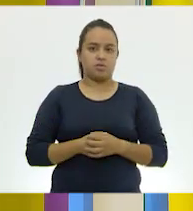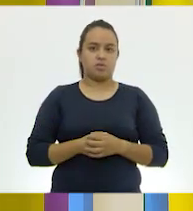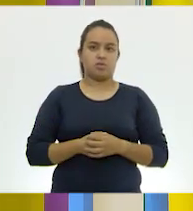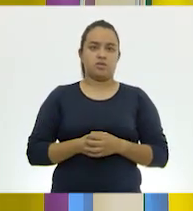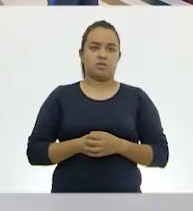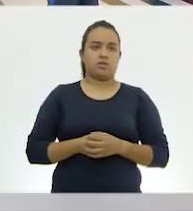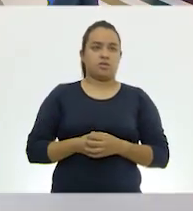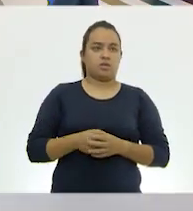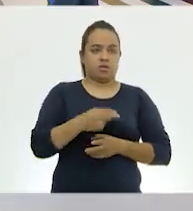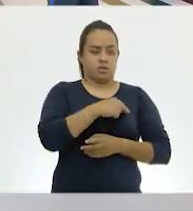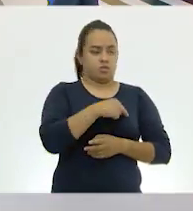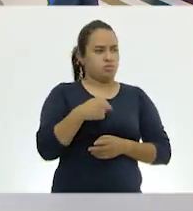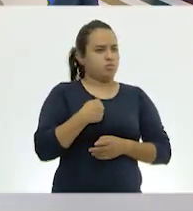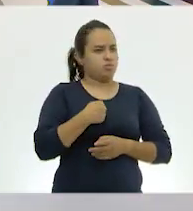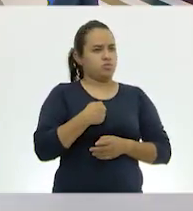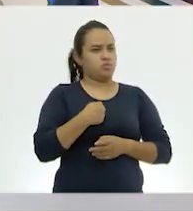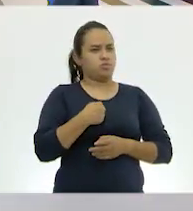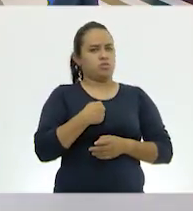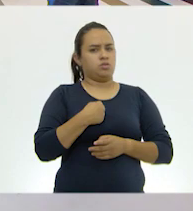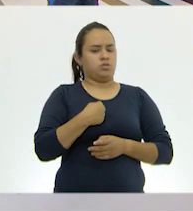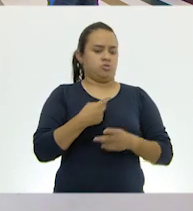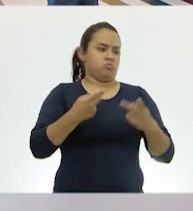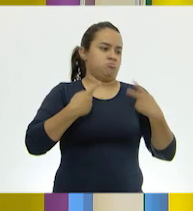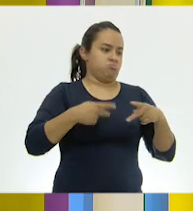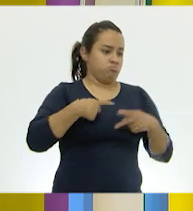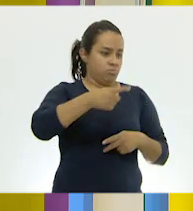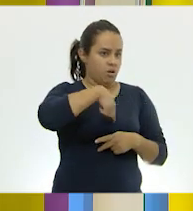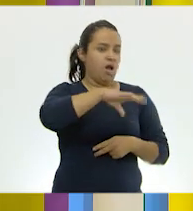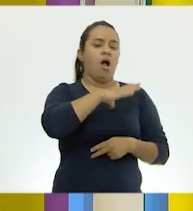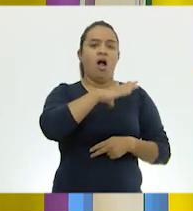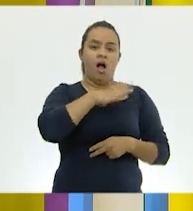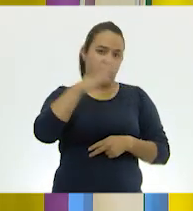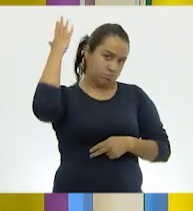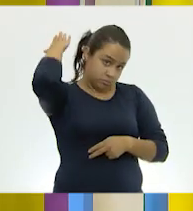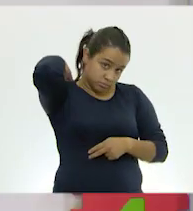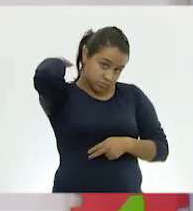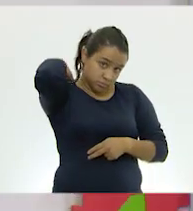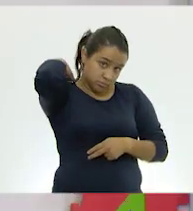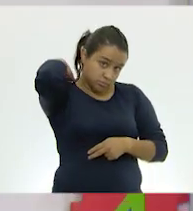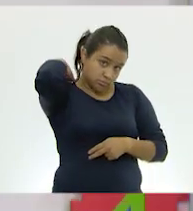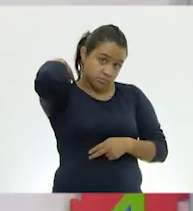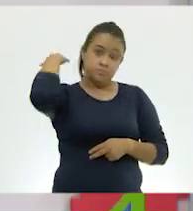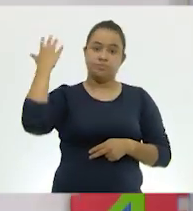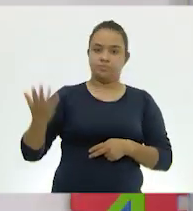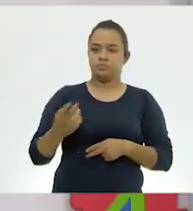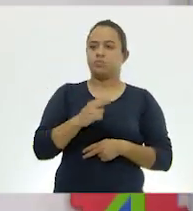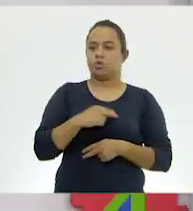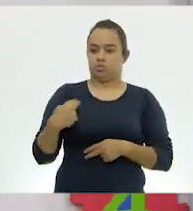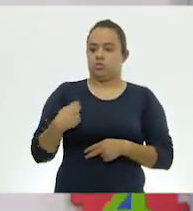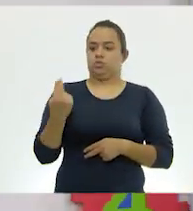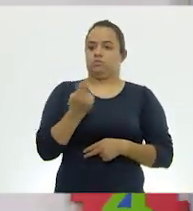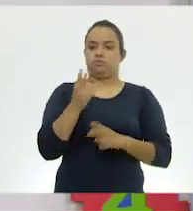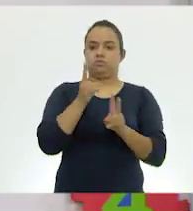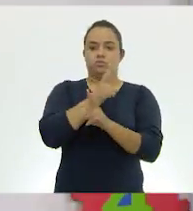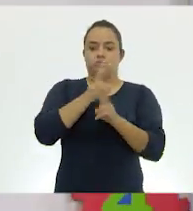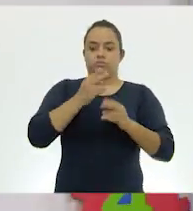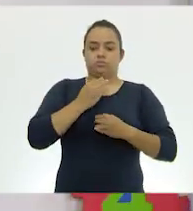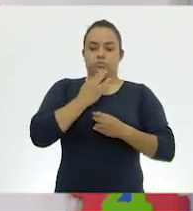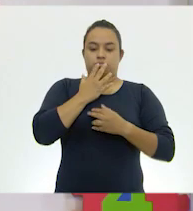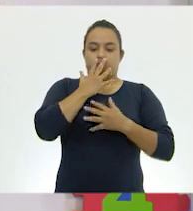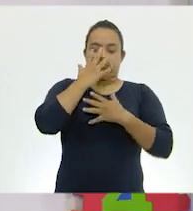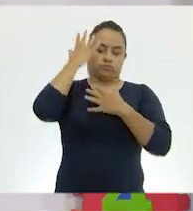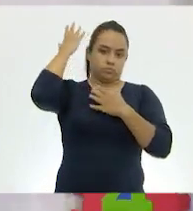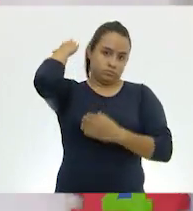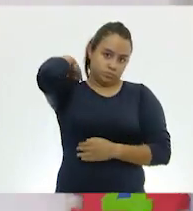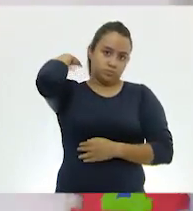nosotros, como te estaba señalando tú misma, nosotros los humanos tenemos pulmones y somos... ...que requerimos de respiración pulmonar.